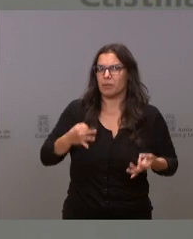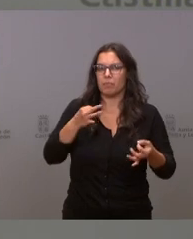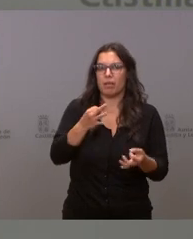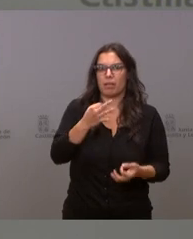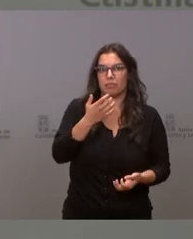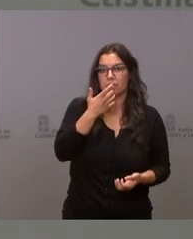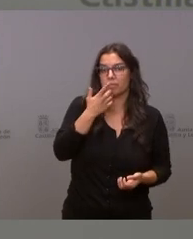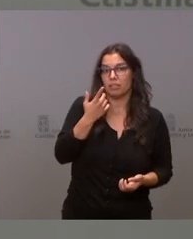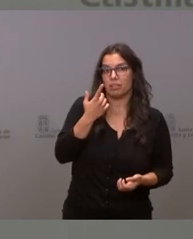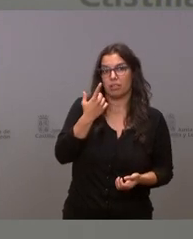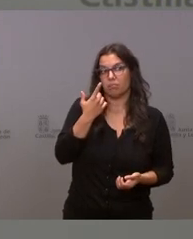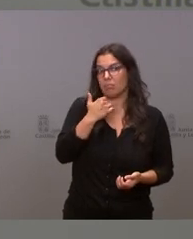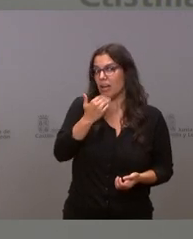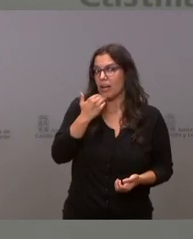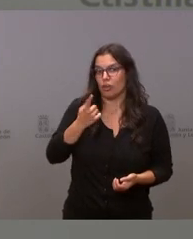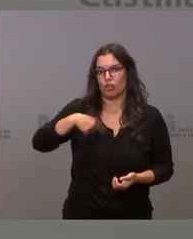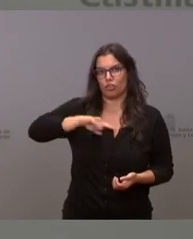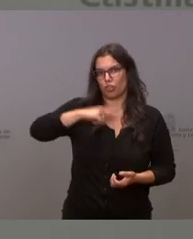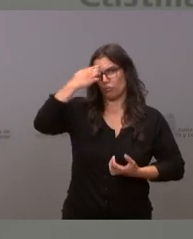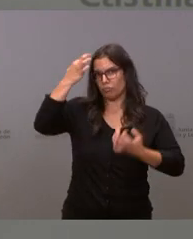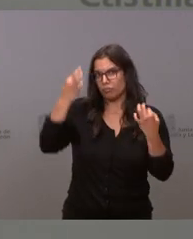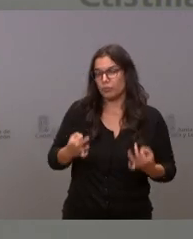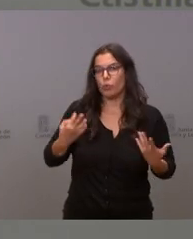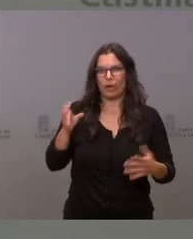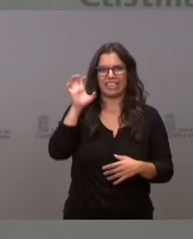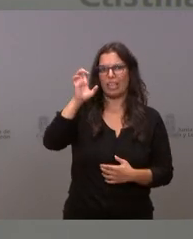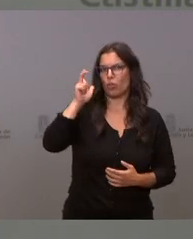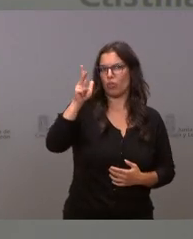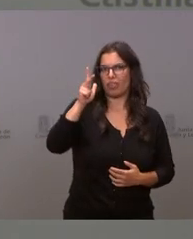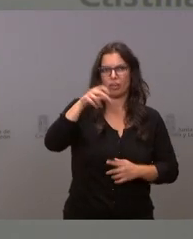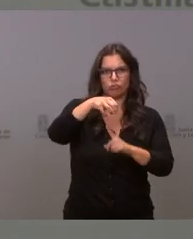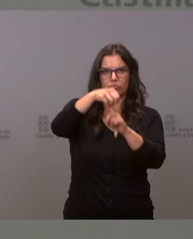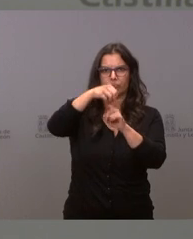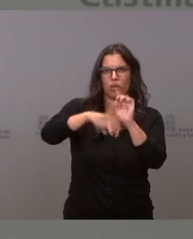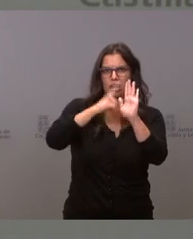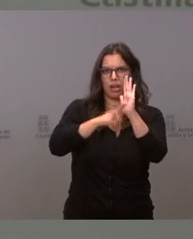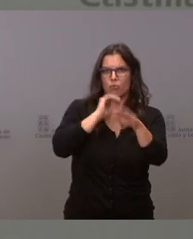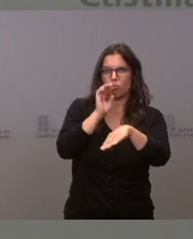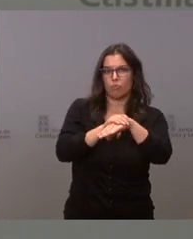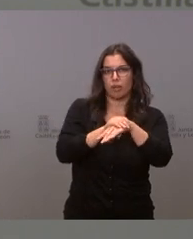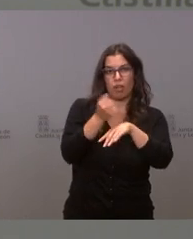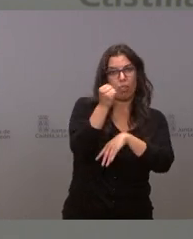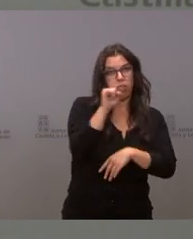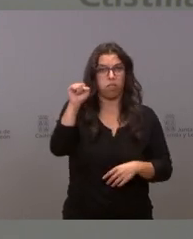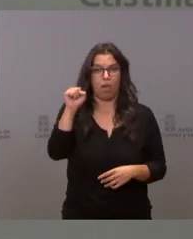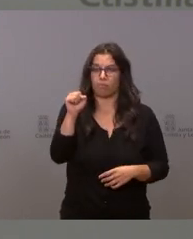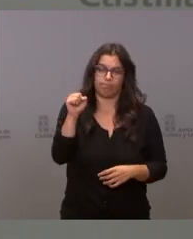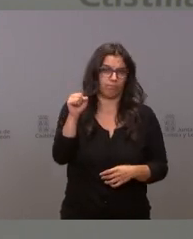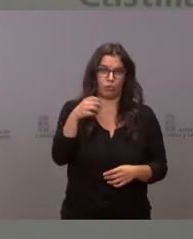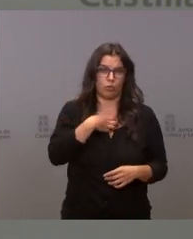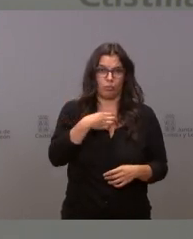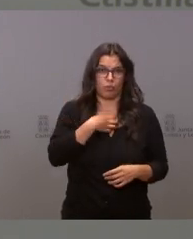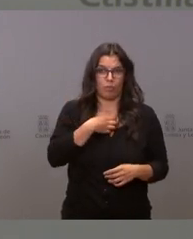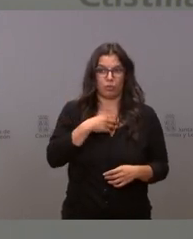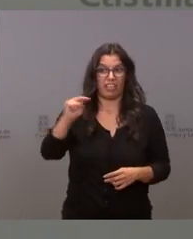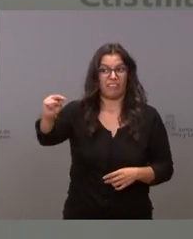hay algo en lo que queremos por encima de cualquier otra cosa es en el Estado de Derecho en el cumplimiento de la ley y no podemos dar no debemos de dar la